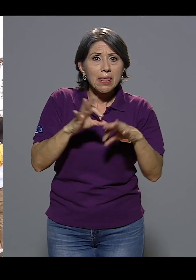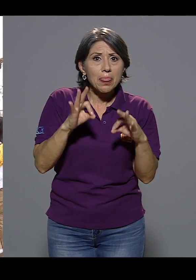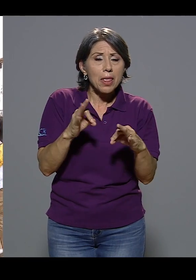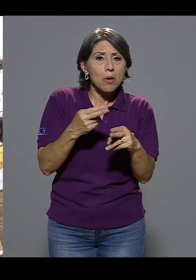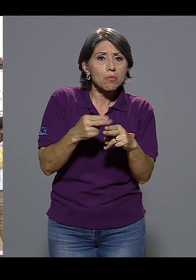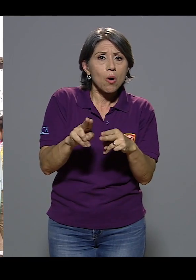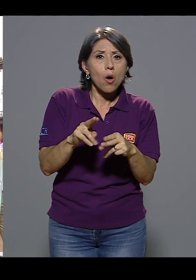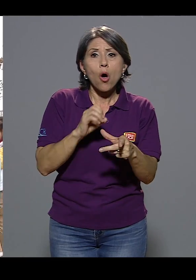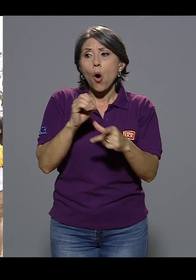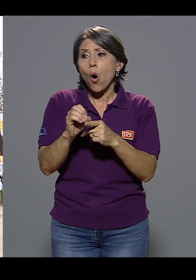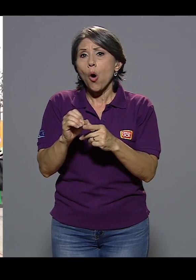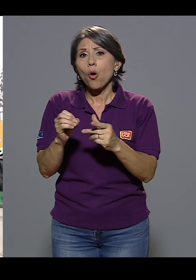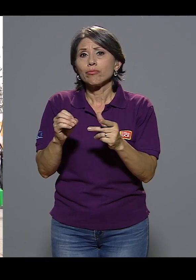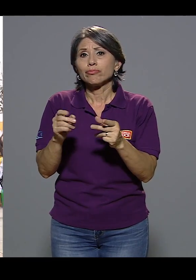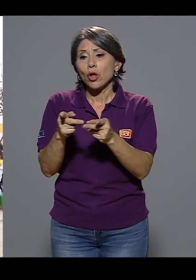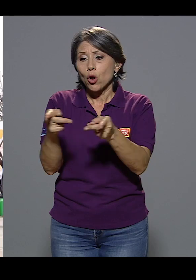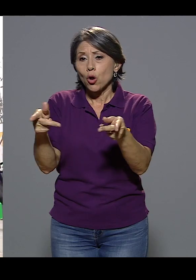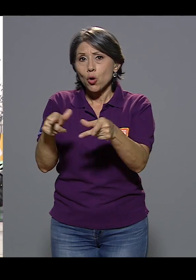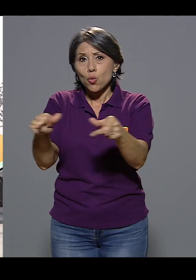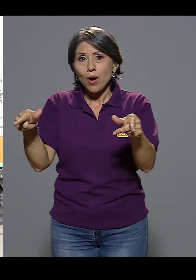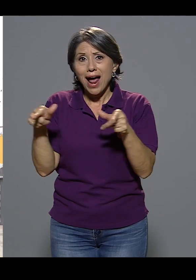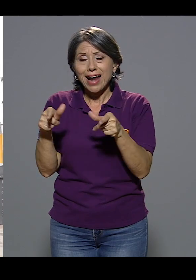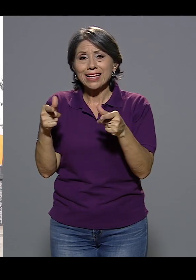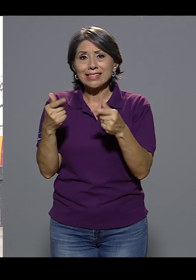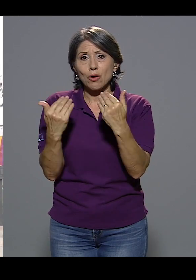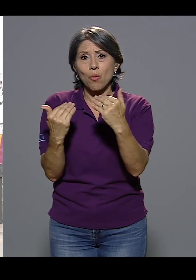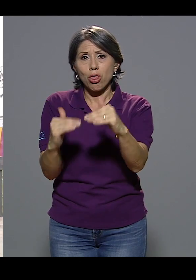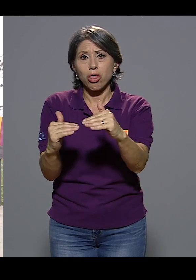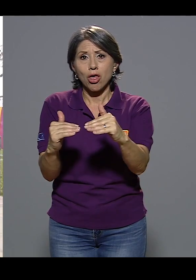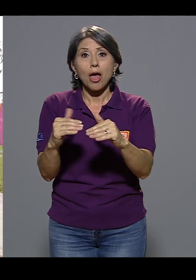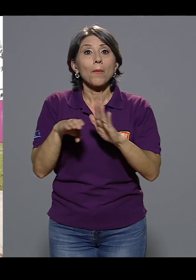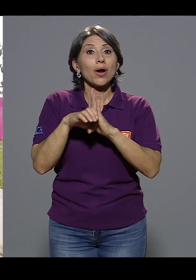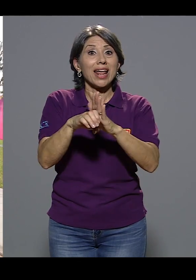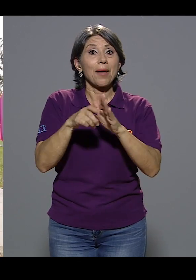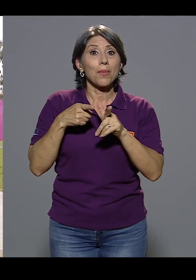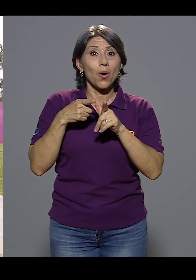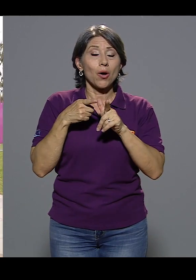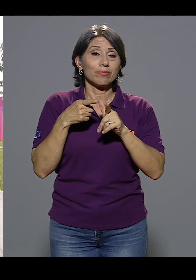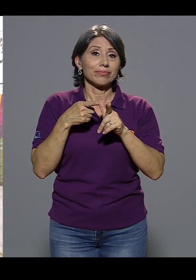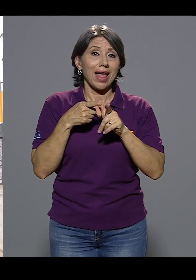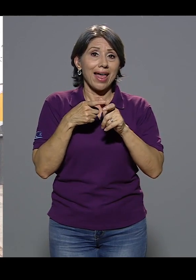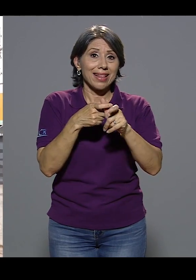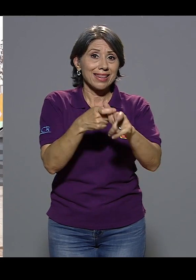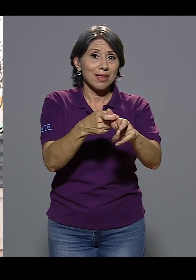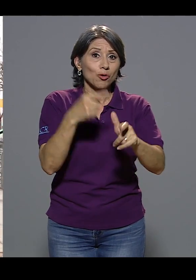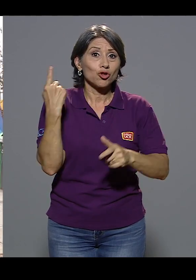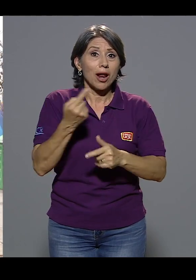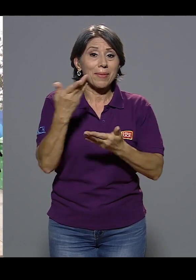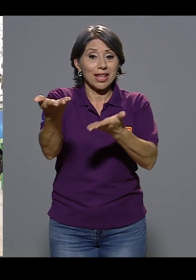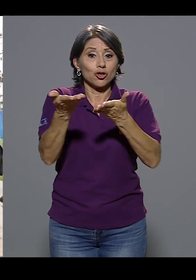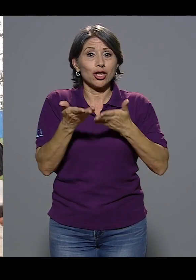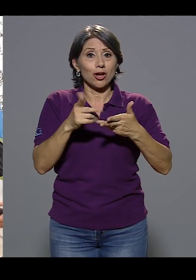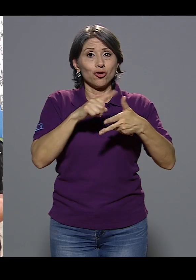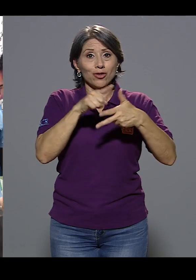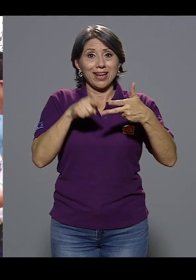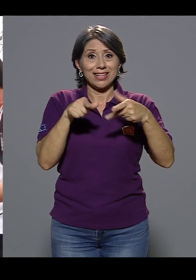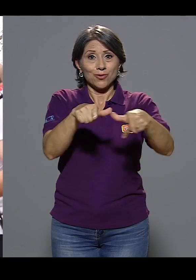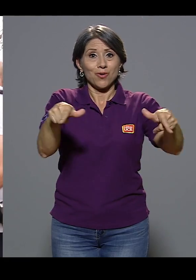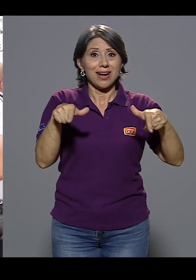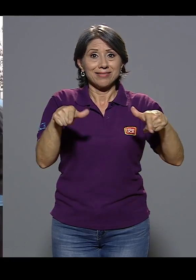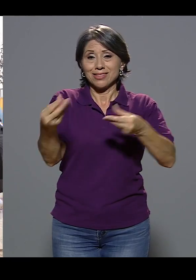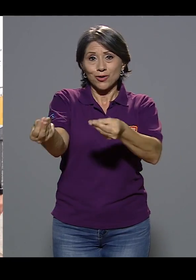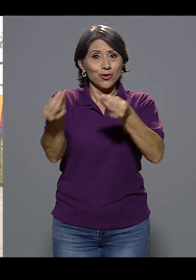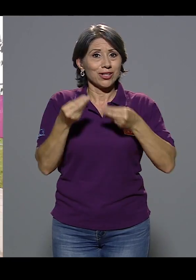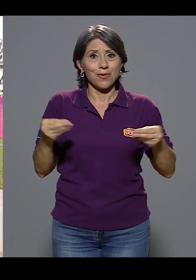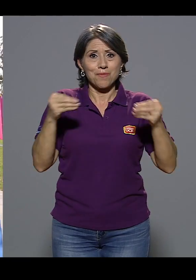porque el cupo fue menor. Como el caso del atletismo, que solamente nos dieron tres cupos, no nos dieron más cupos. Es tema, es una manera